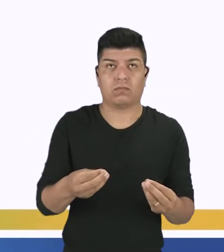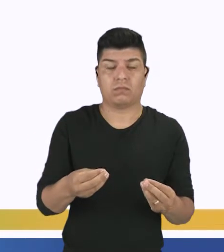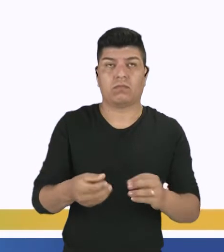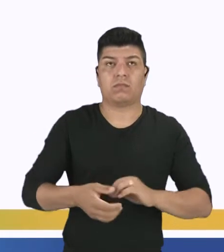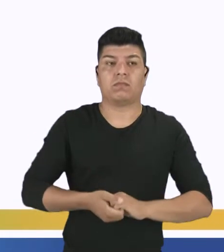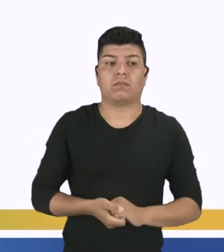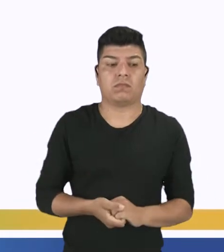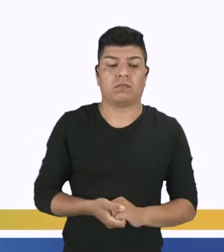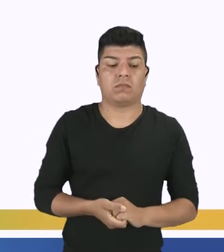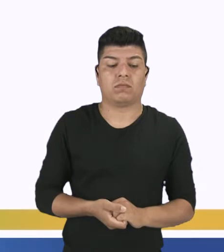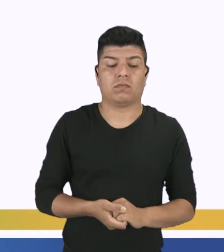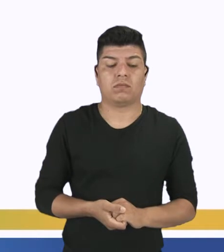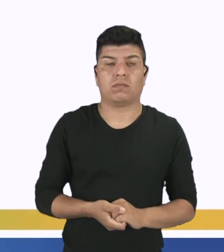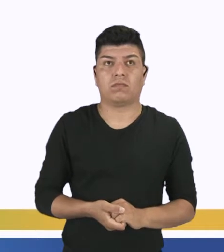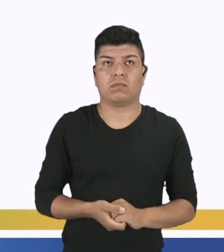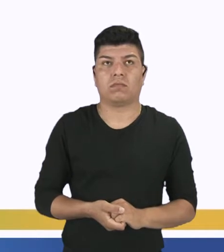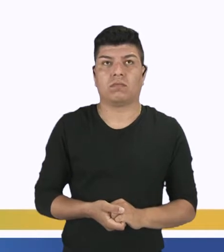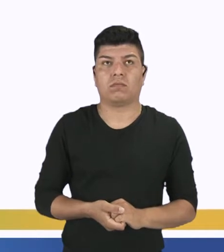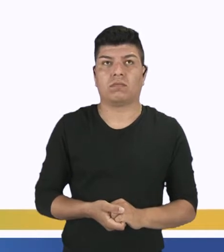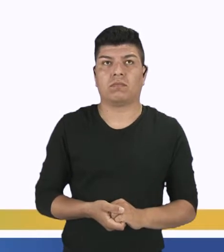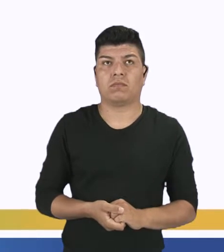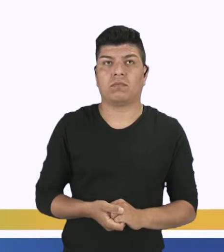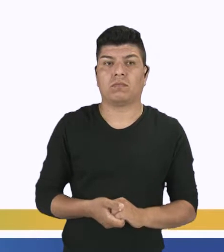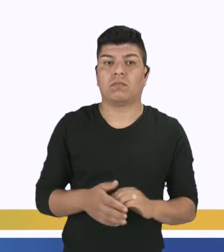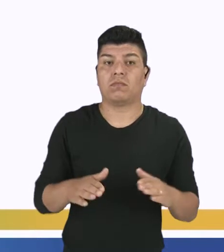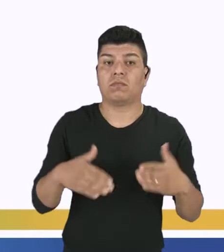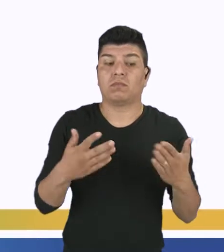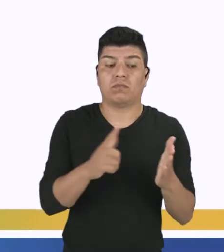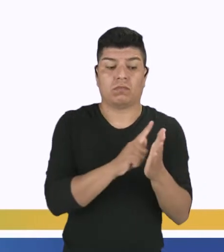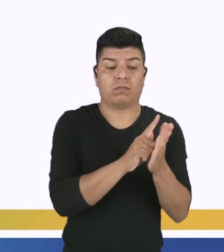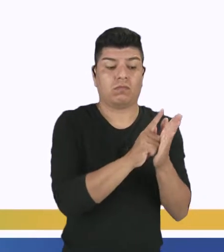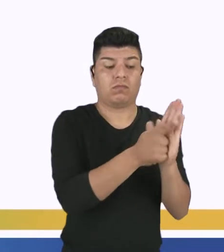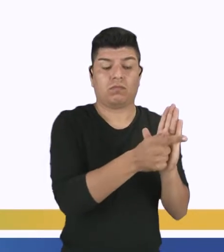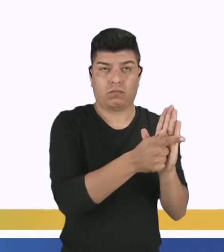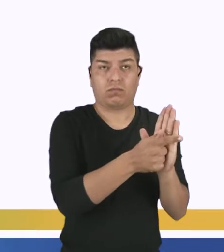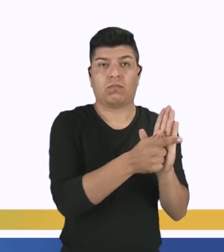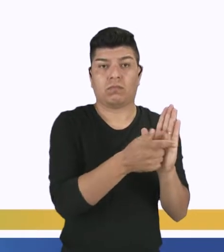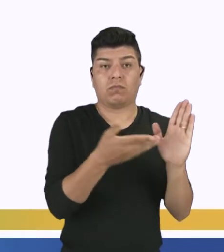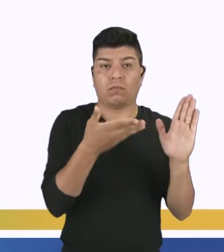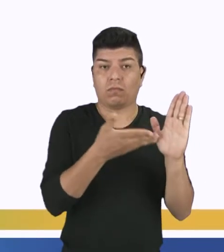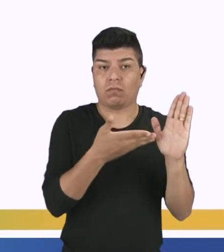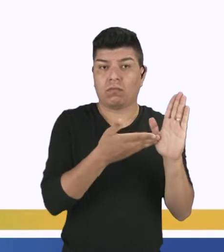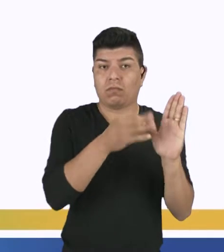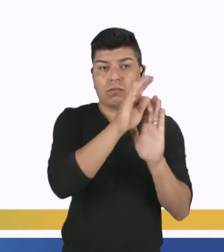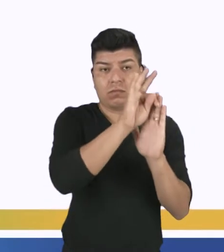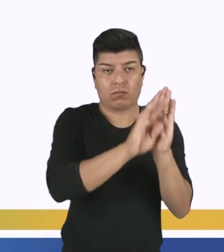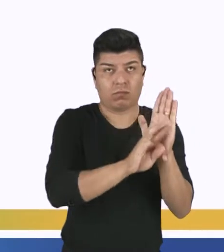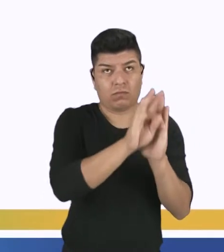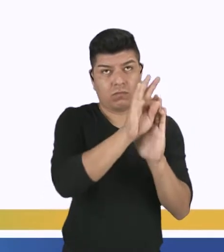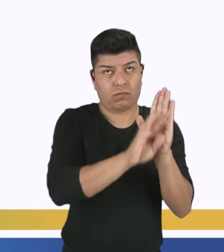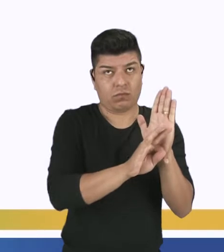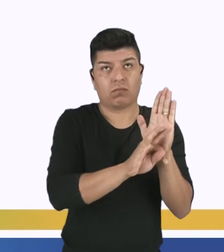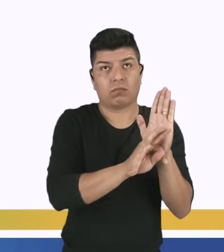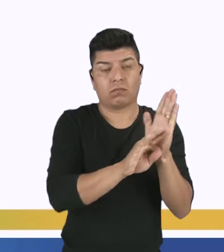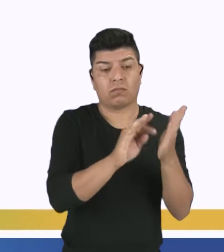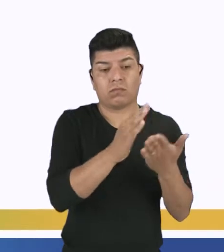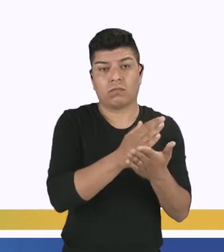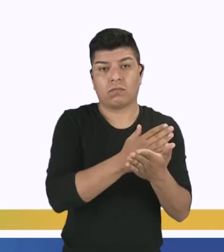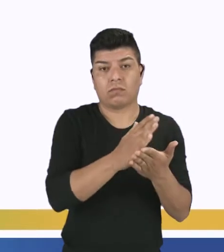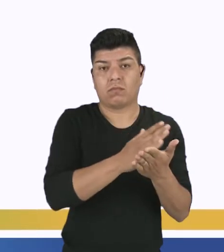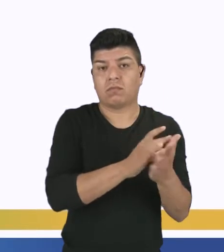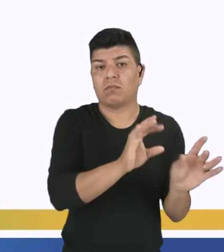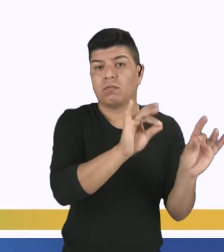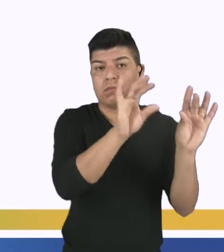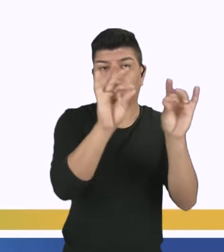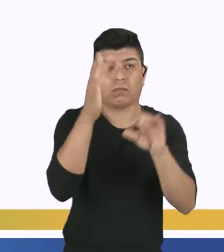calificar qué género o a qué género pertenece este tipo de texto. Algunos especialistas